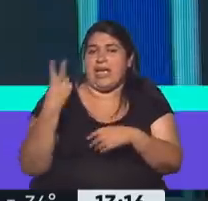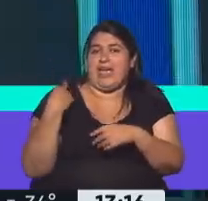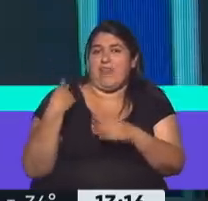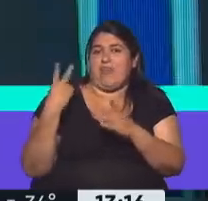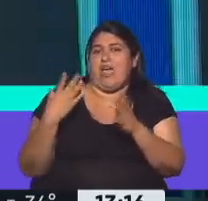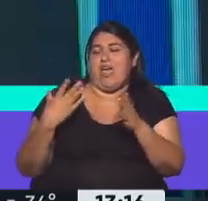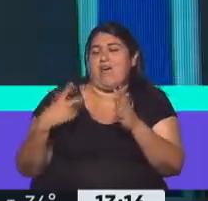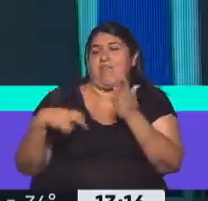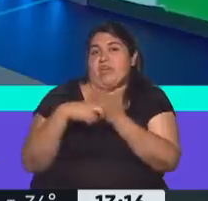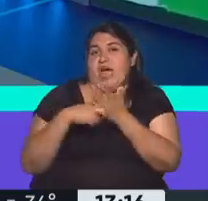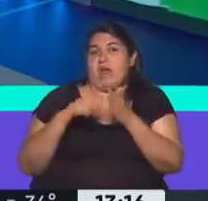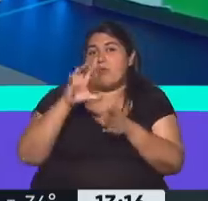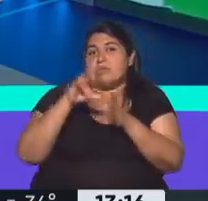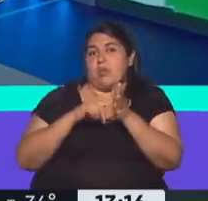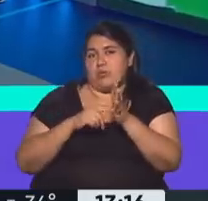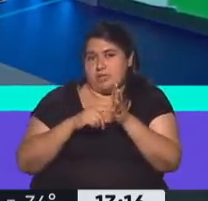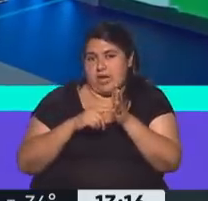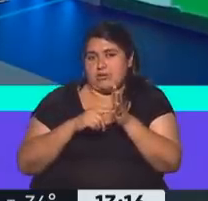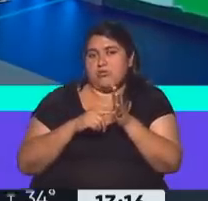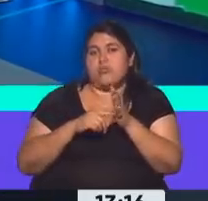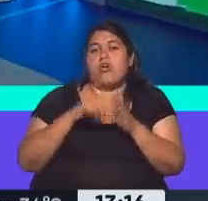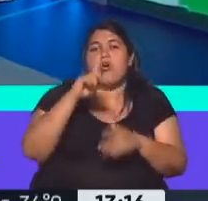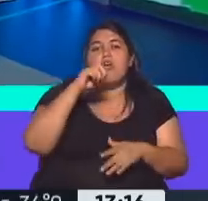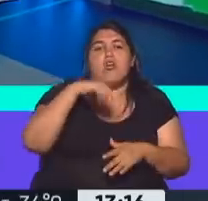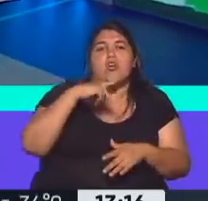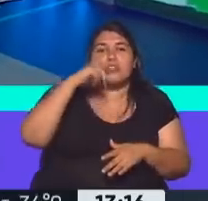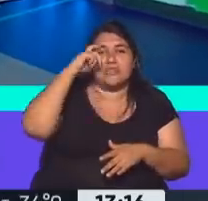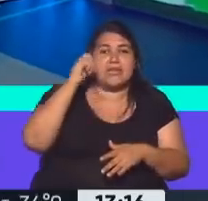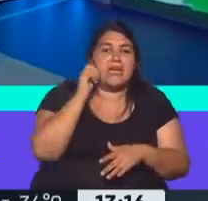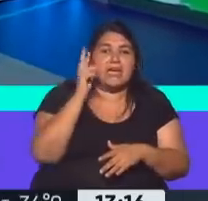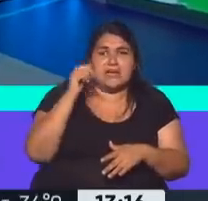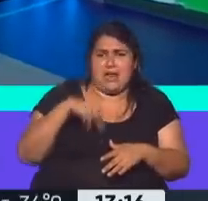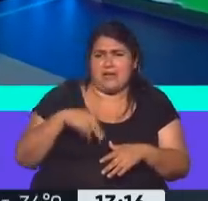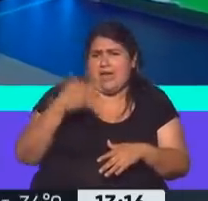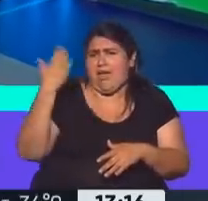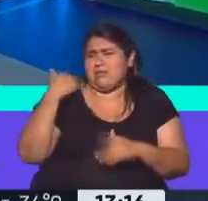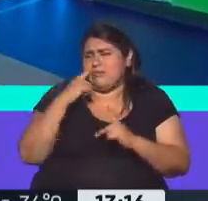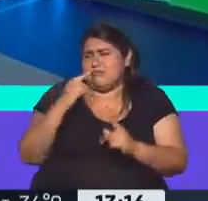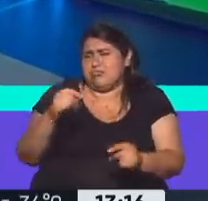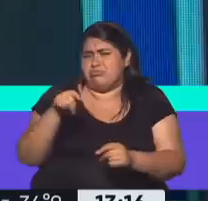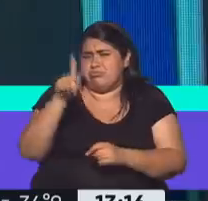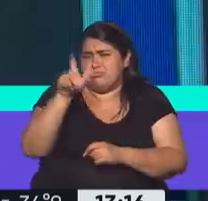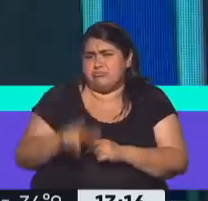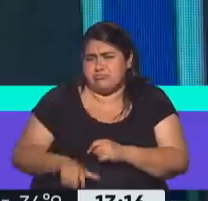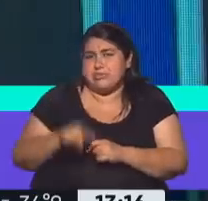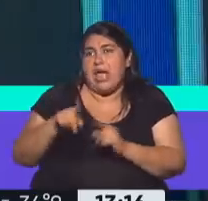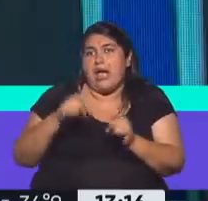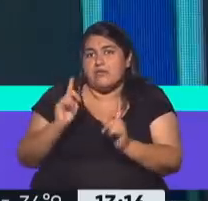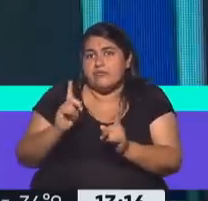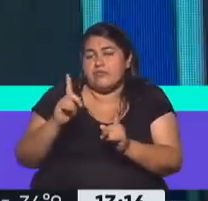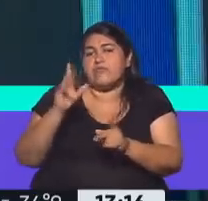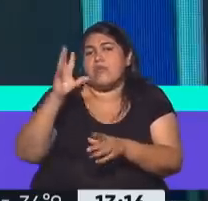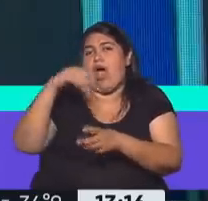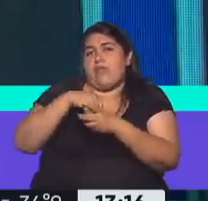fiscales de la provincia de Buenos Aires, Julio Contegrán, que sabemos, está muy cuestionado, y todavía sigue siendo procurador de la